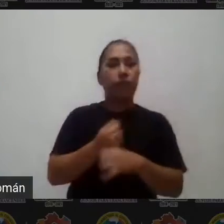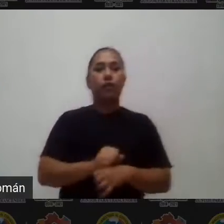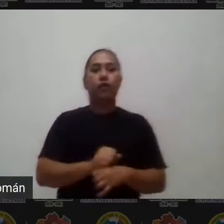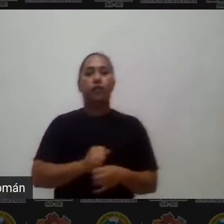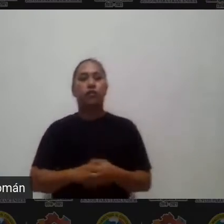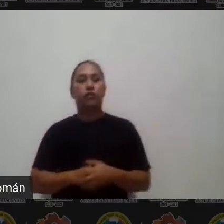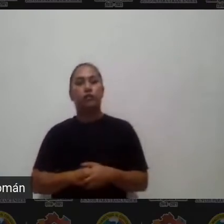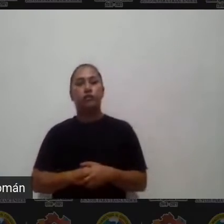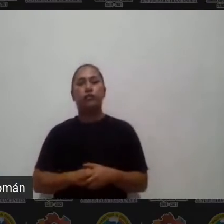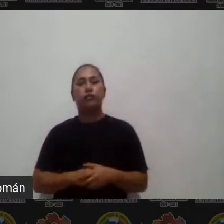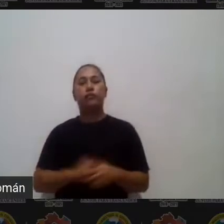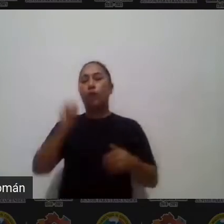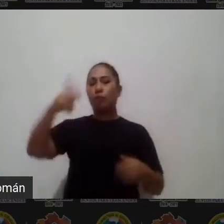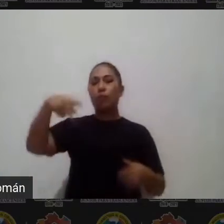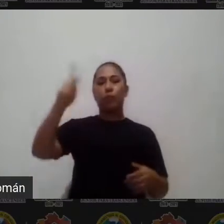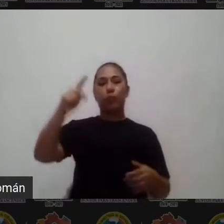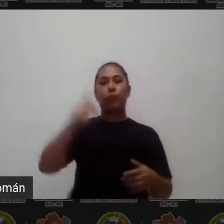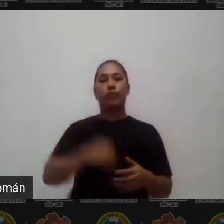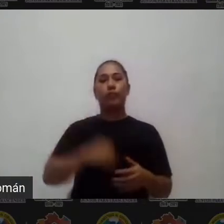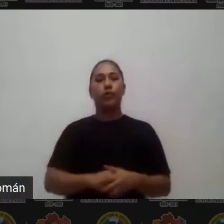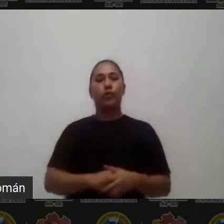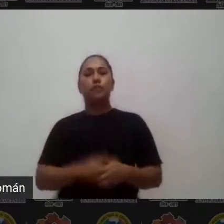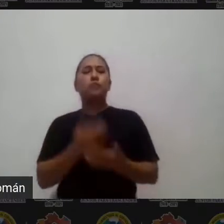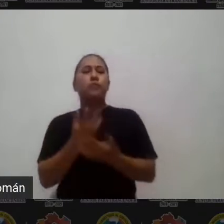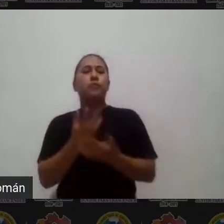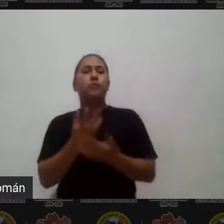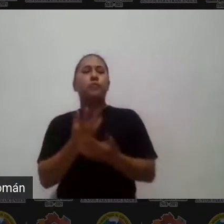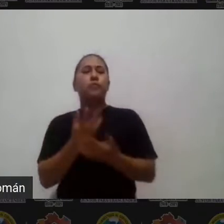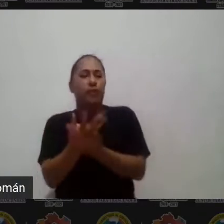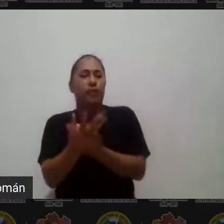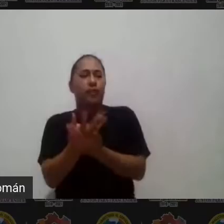fenómeno ok espero estar siendo muy clara